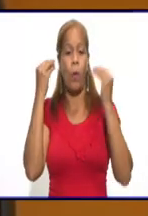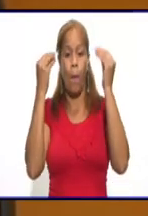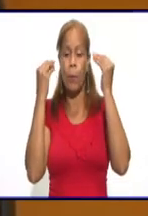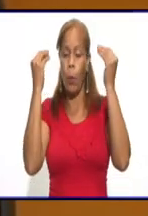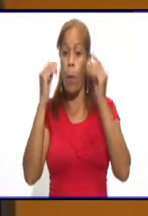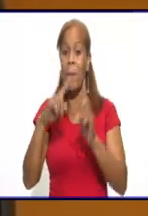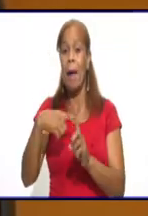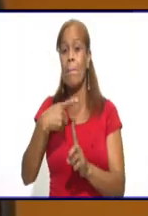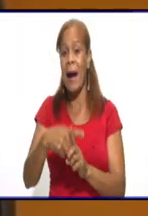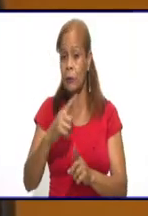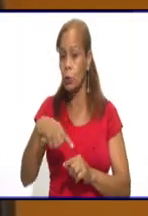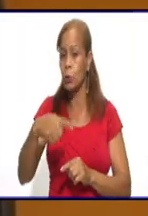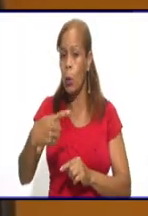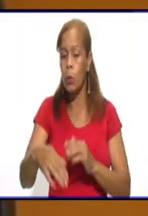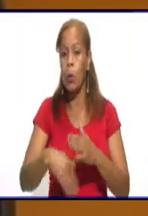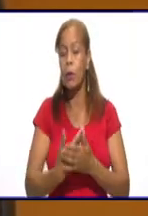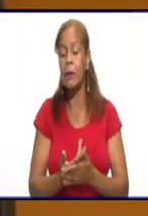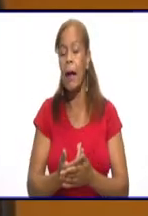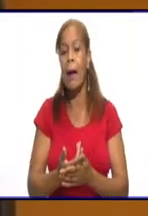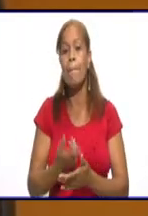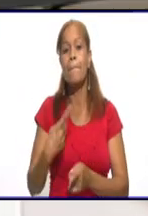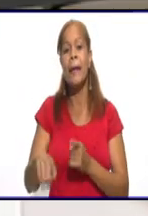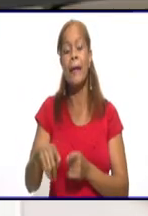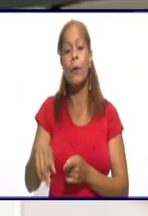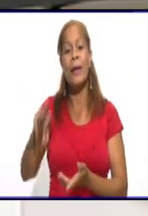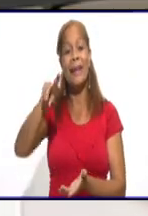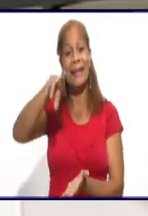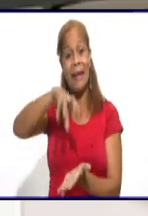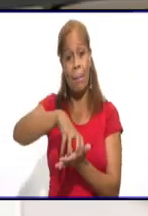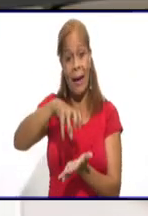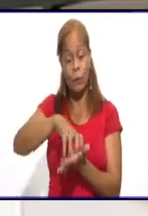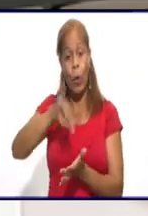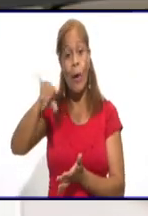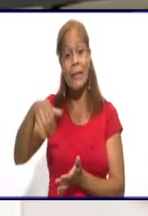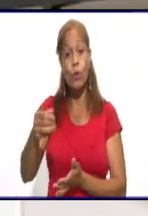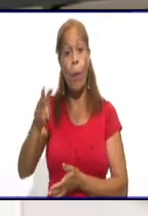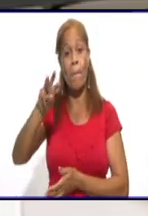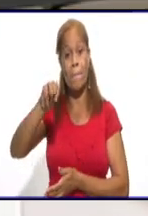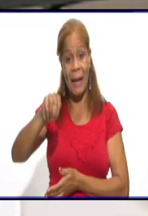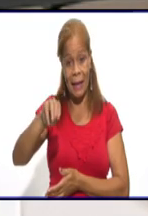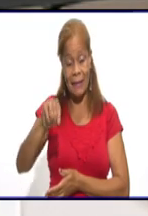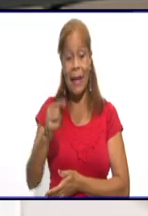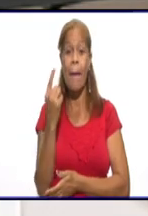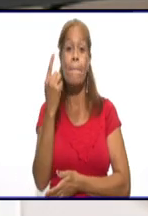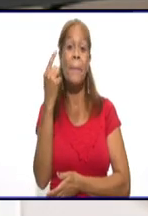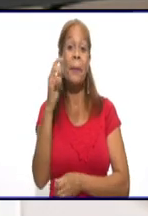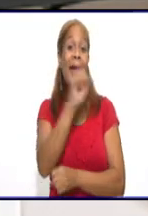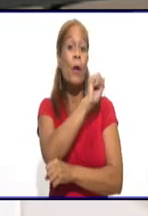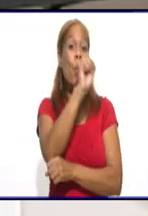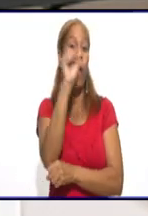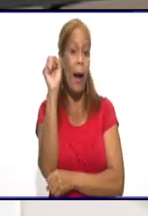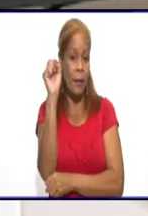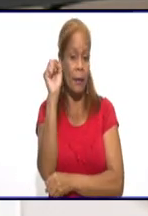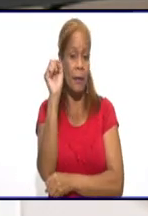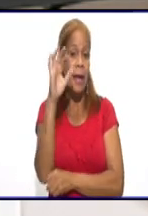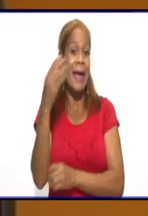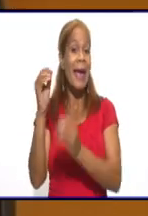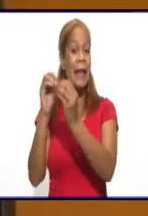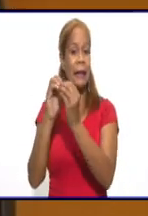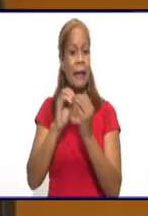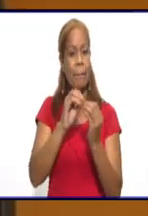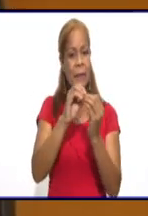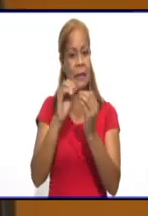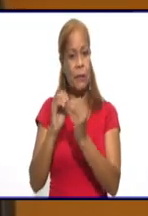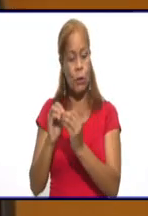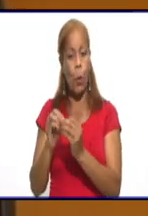últimos 15 días, es el consejo de Jesús Menéndez ha ocupado el primer lugar de la transmisión en el municipio de Bayamo, con 62